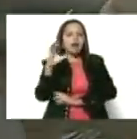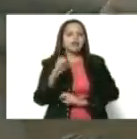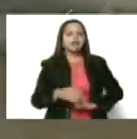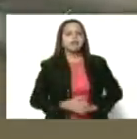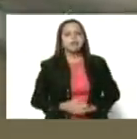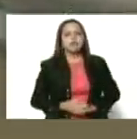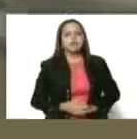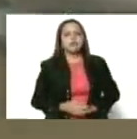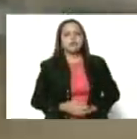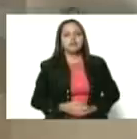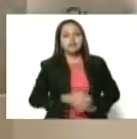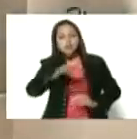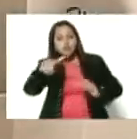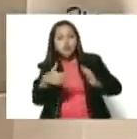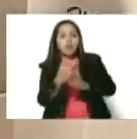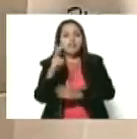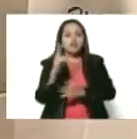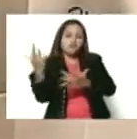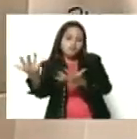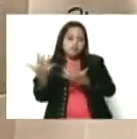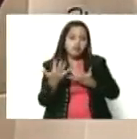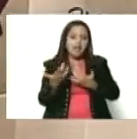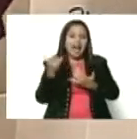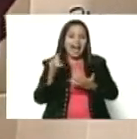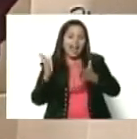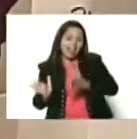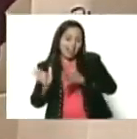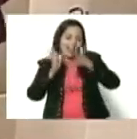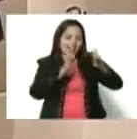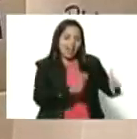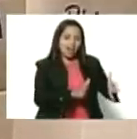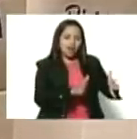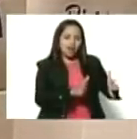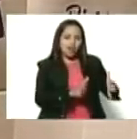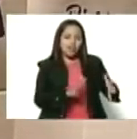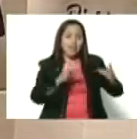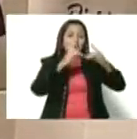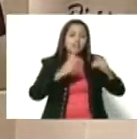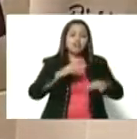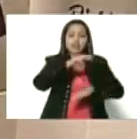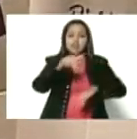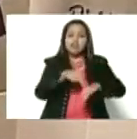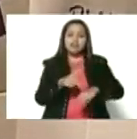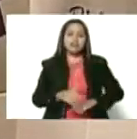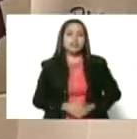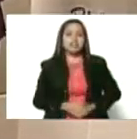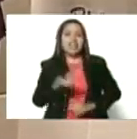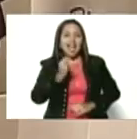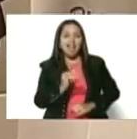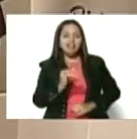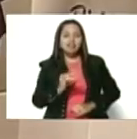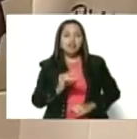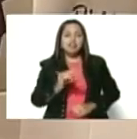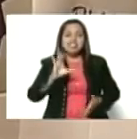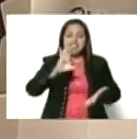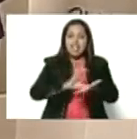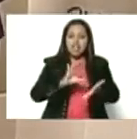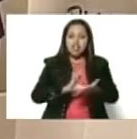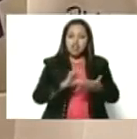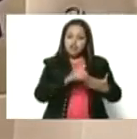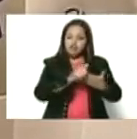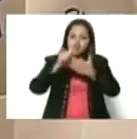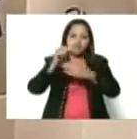y a toda Venezuela a conocerla. Queda al lado del Panteón Nacional. Y además ahora va a ser un centro de feminismo.